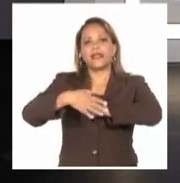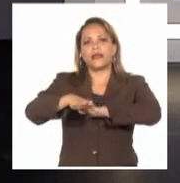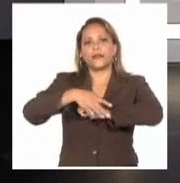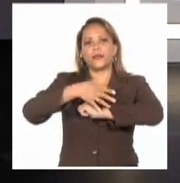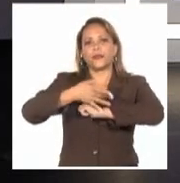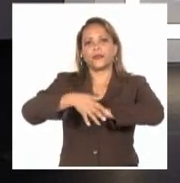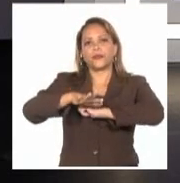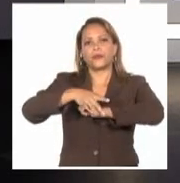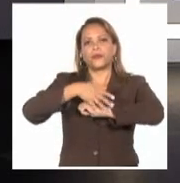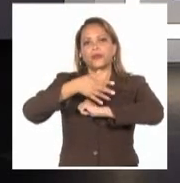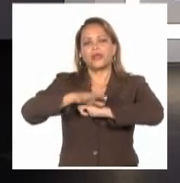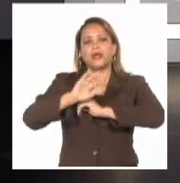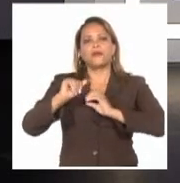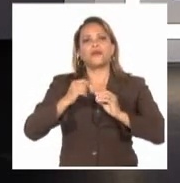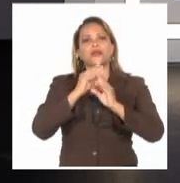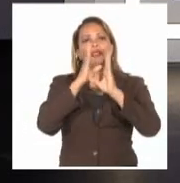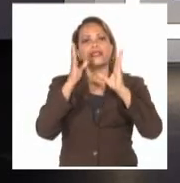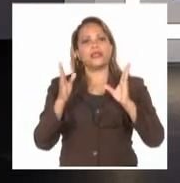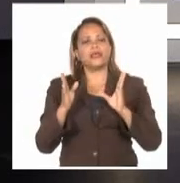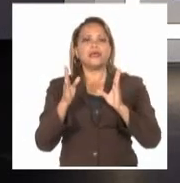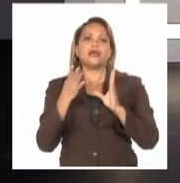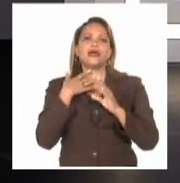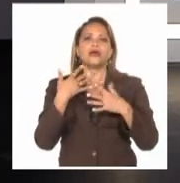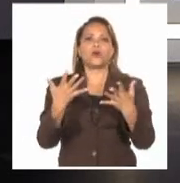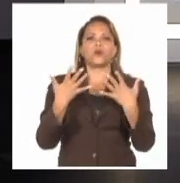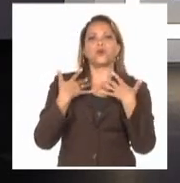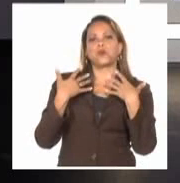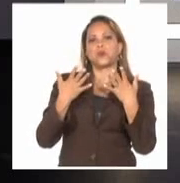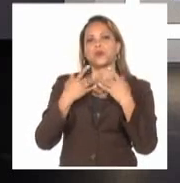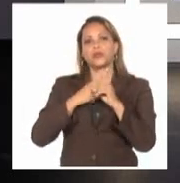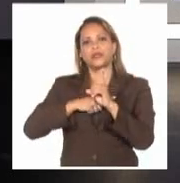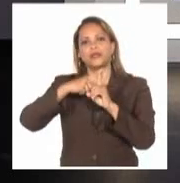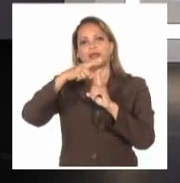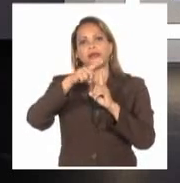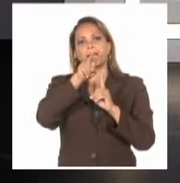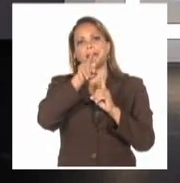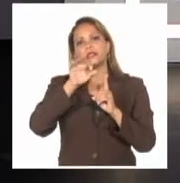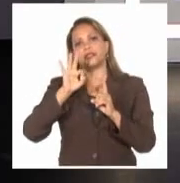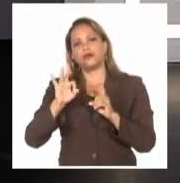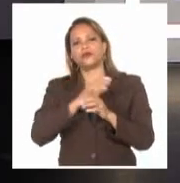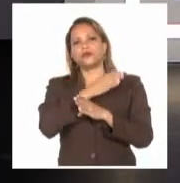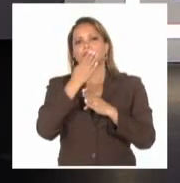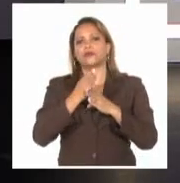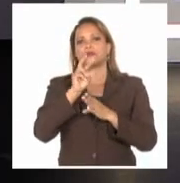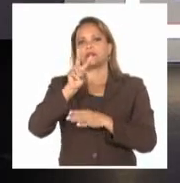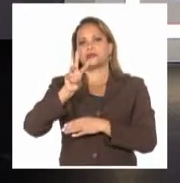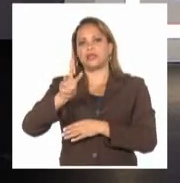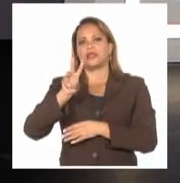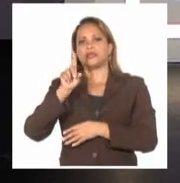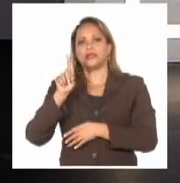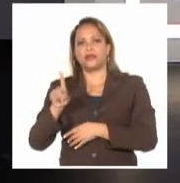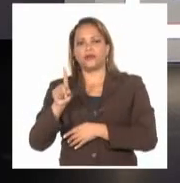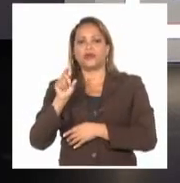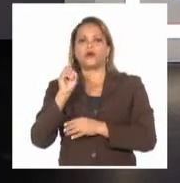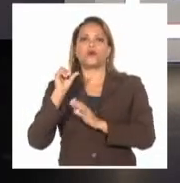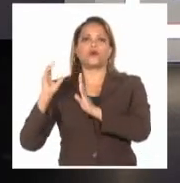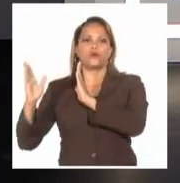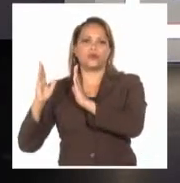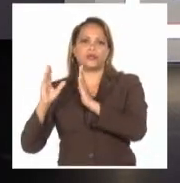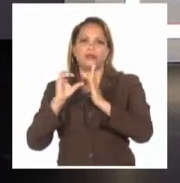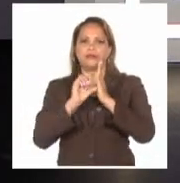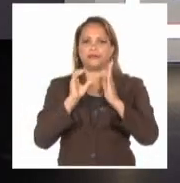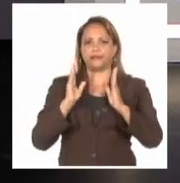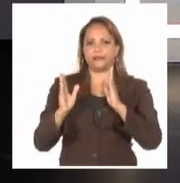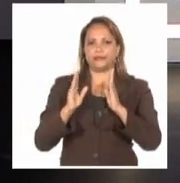será un poco más fresco con temperaturas máximas entre 28 y 31 grados Celsius en el occidente y centro del país y en el